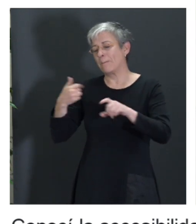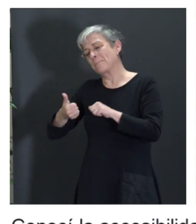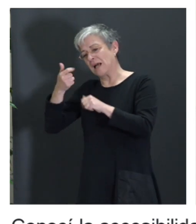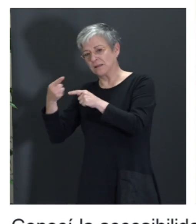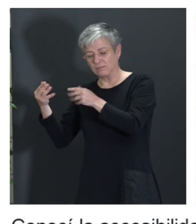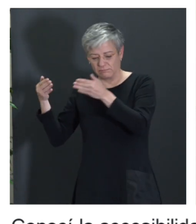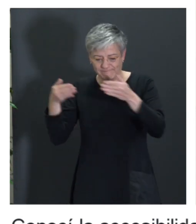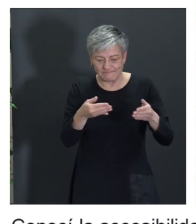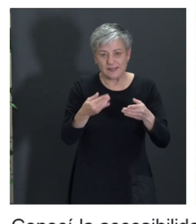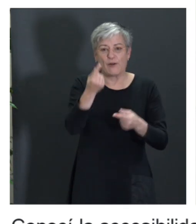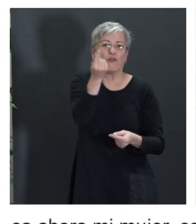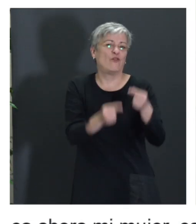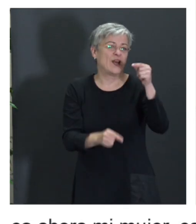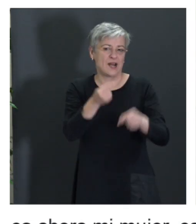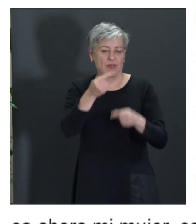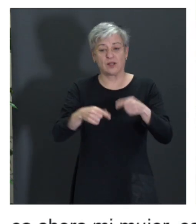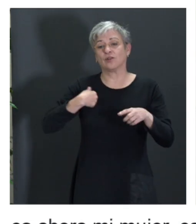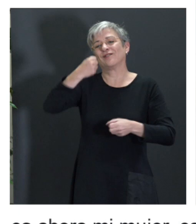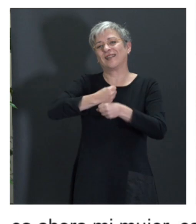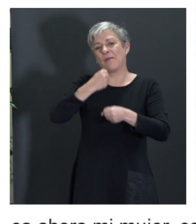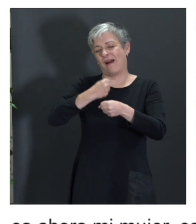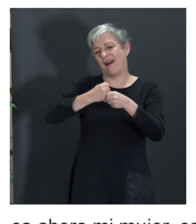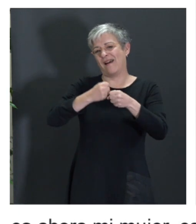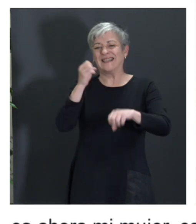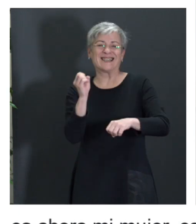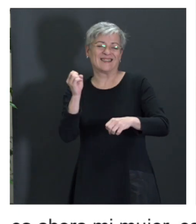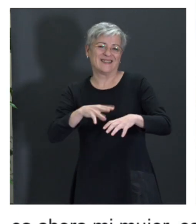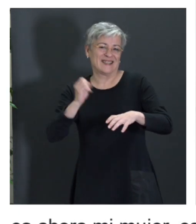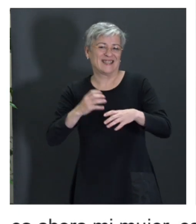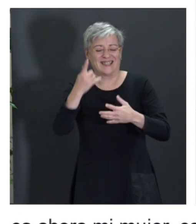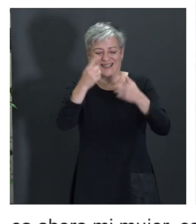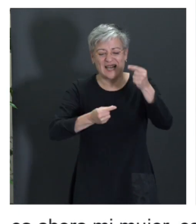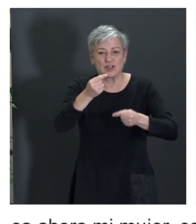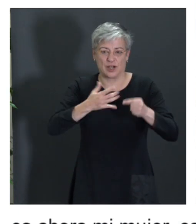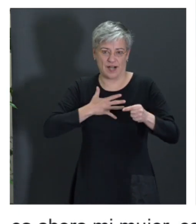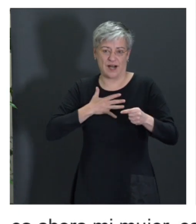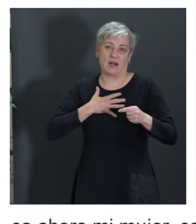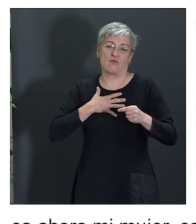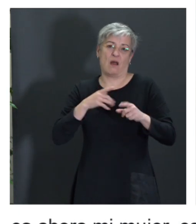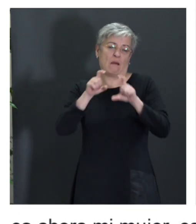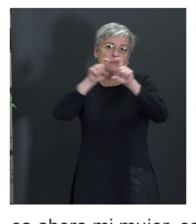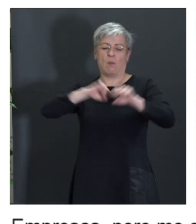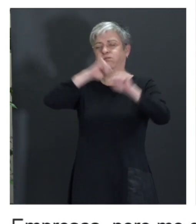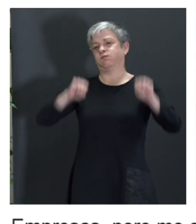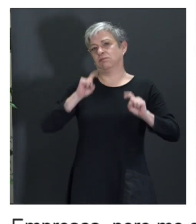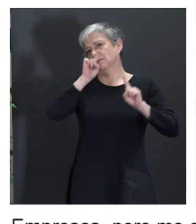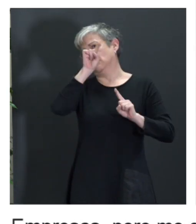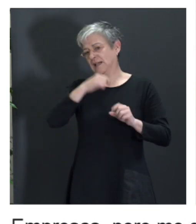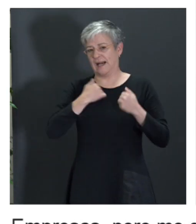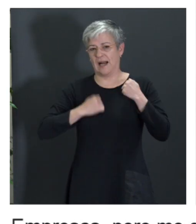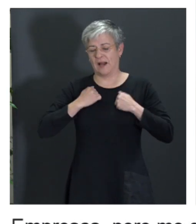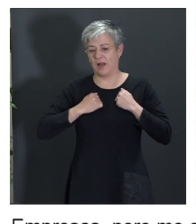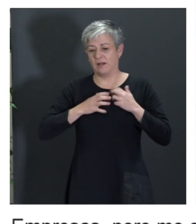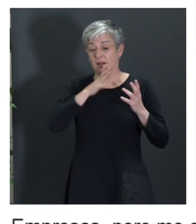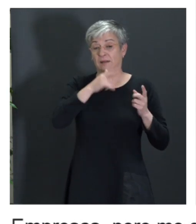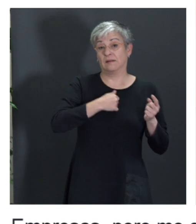trabajando en tesorería en una gran multinacional allí en Canadá. Y, por azar, conocimos